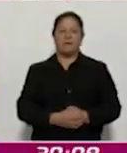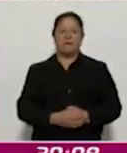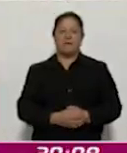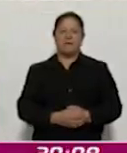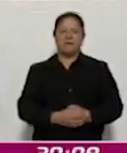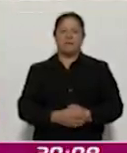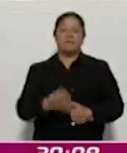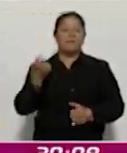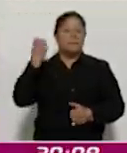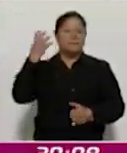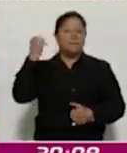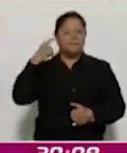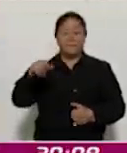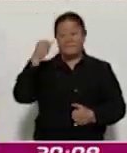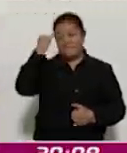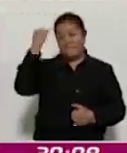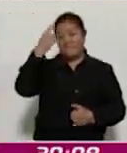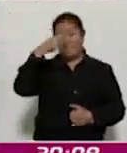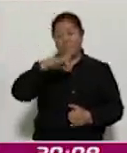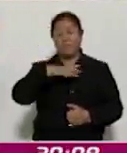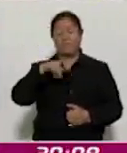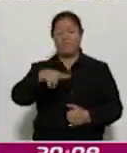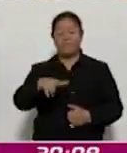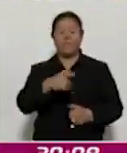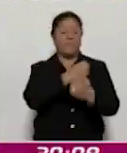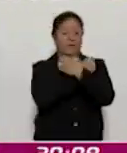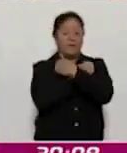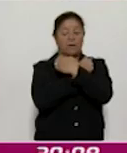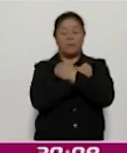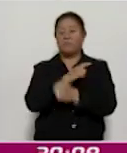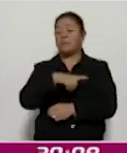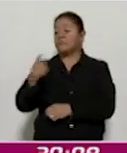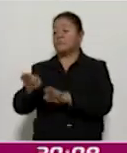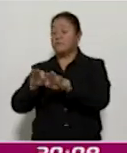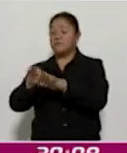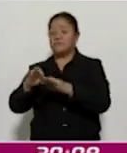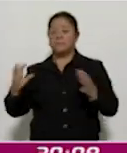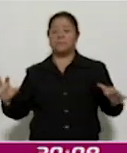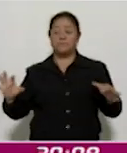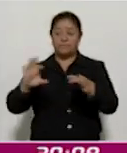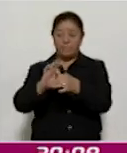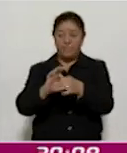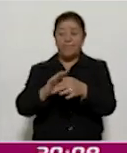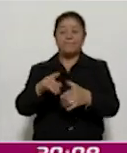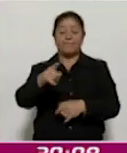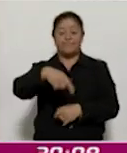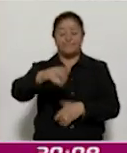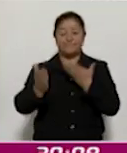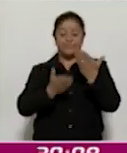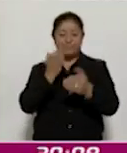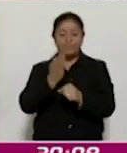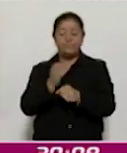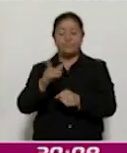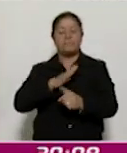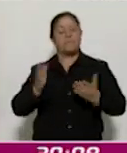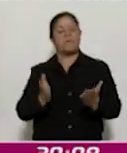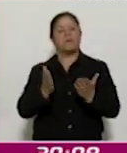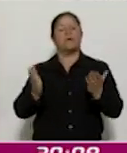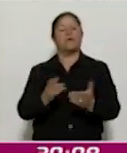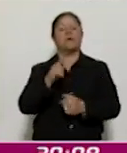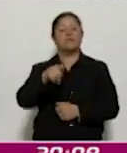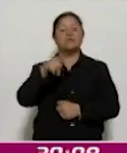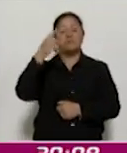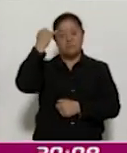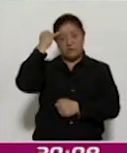El foro se diseñó para construir un puente entre la educación y el mundo laboral, para motivar a los estudiantes a convertir sus ideas en emprendimientos